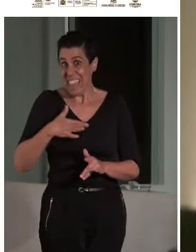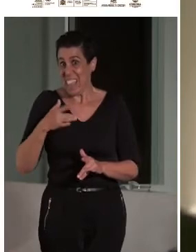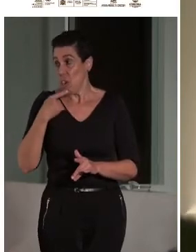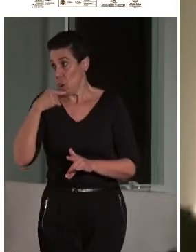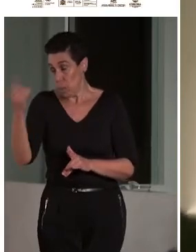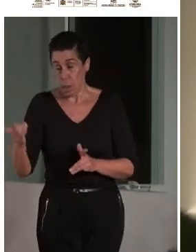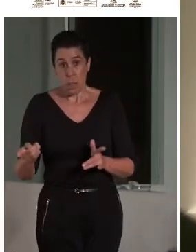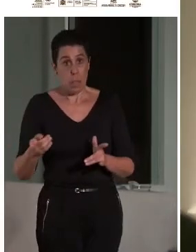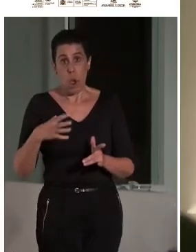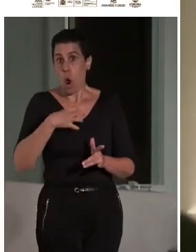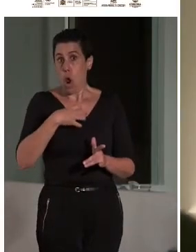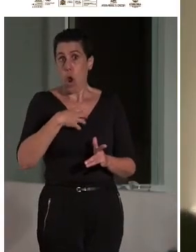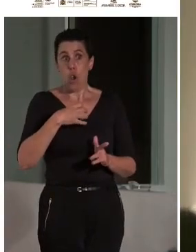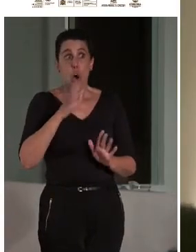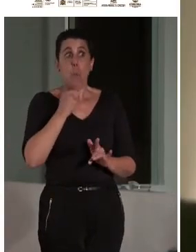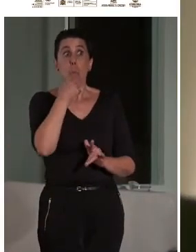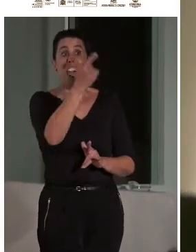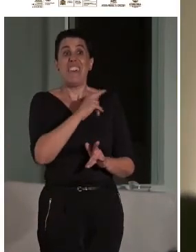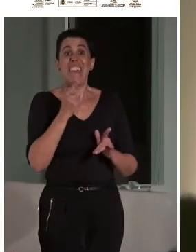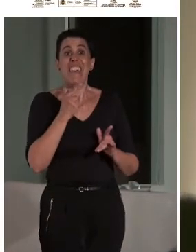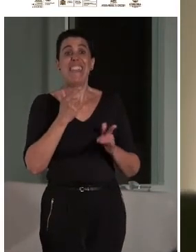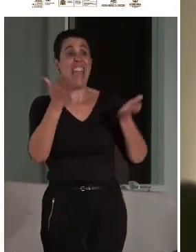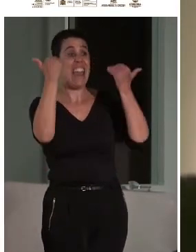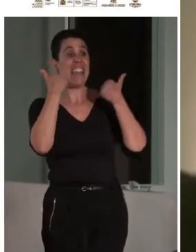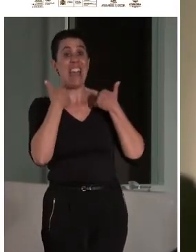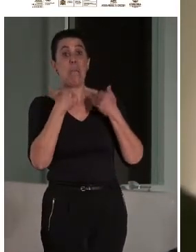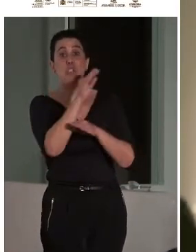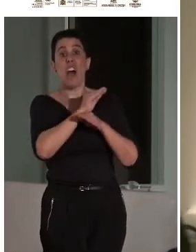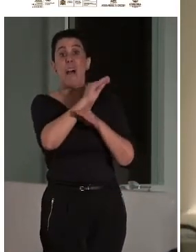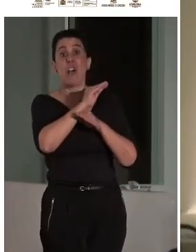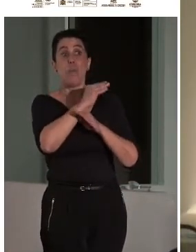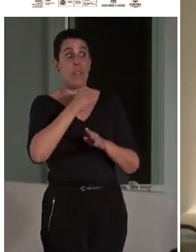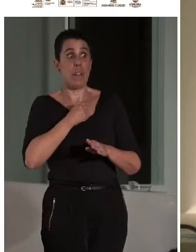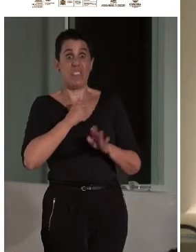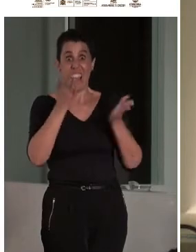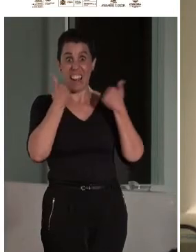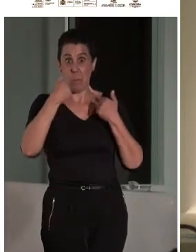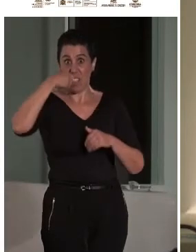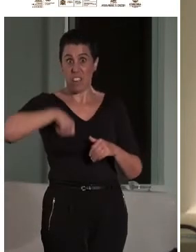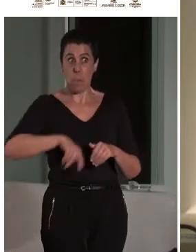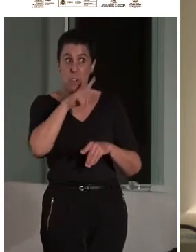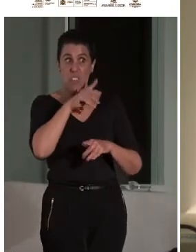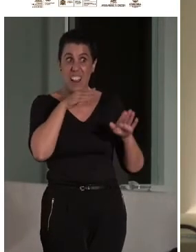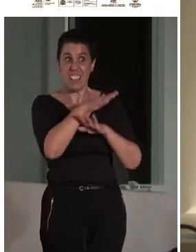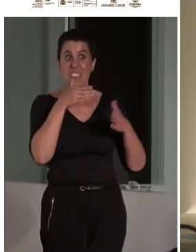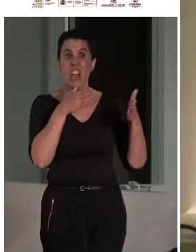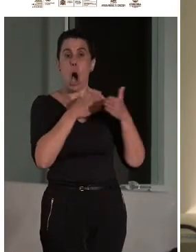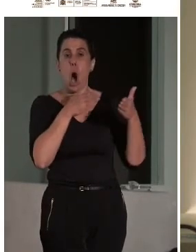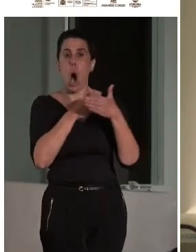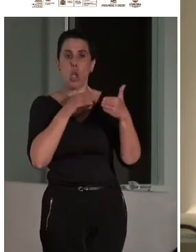generalizar que los conservadores del patrimonio son el principal obstáculo para la accesibilidad porque,